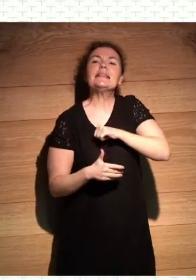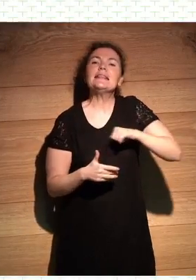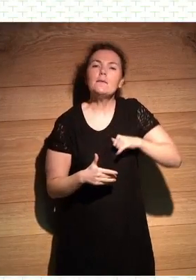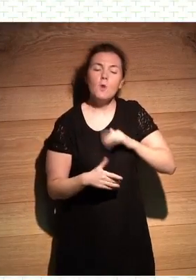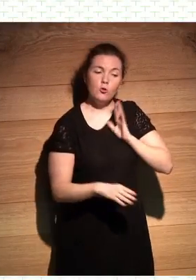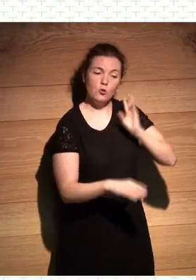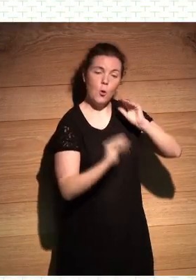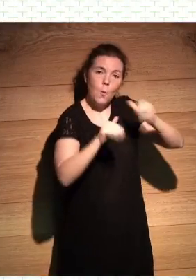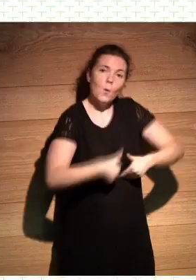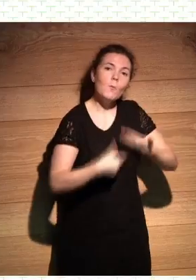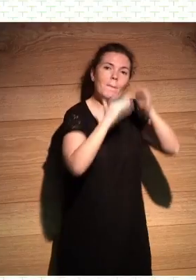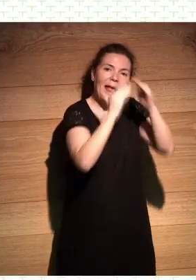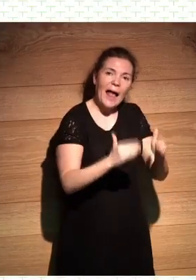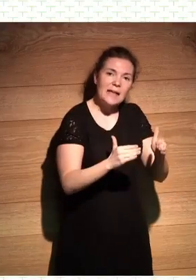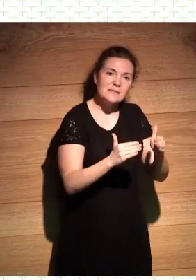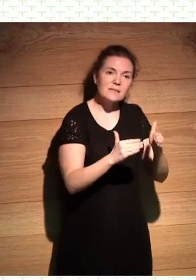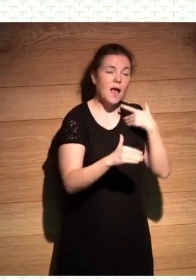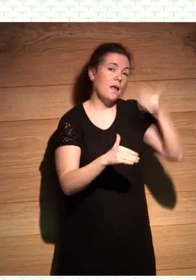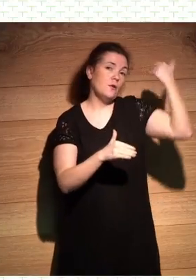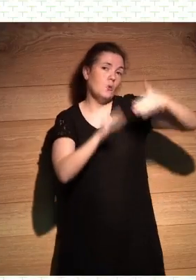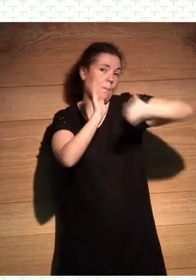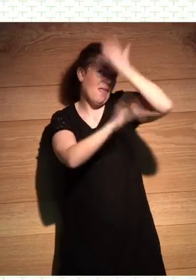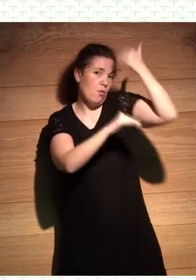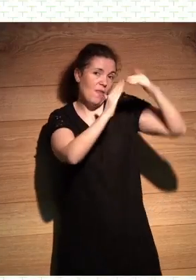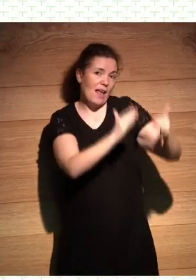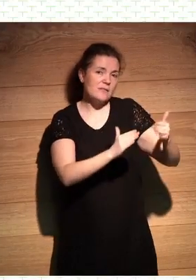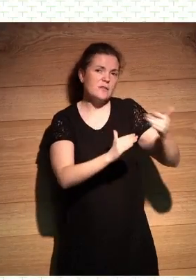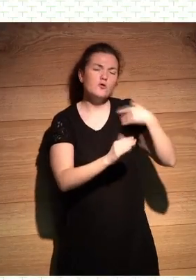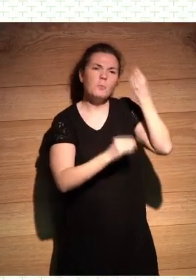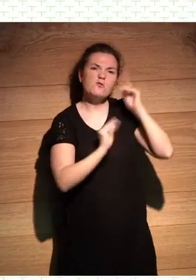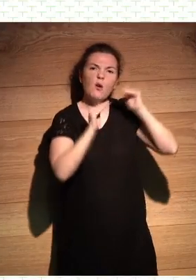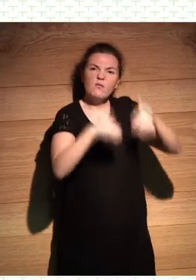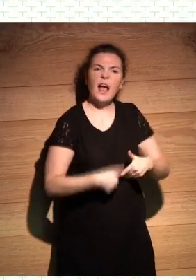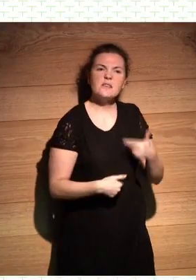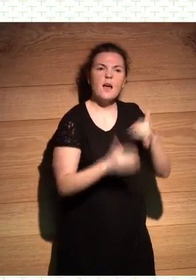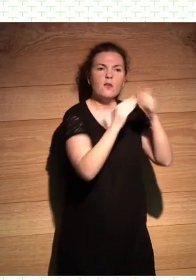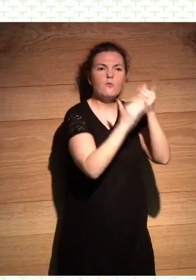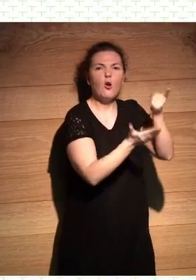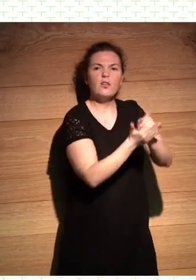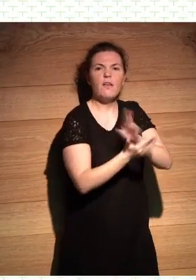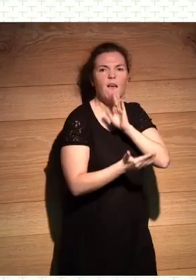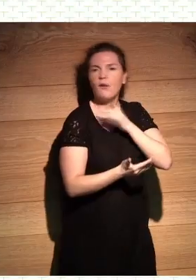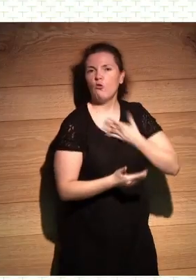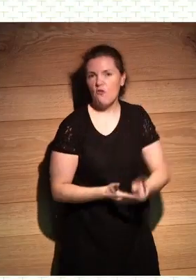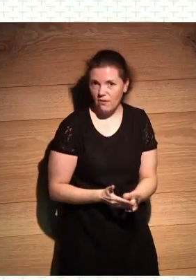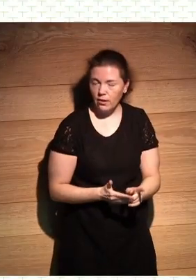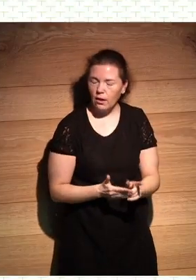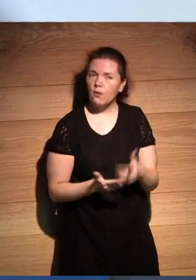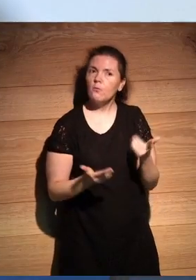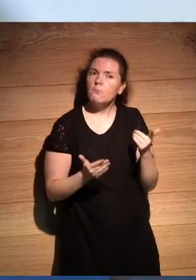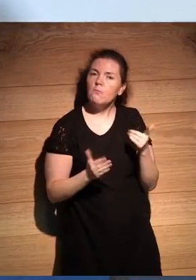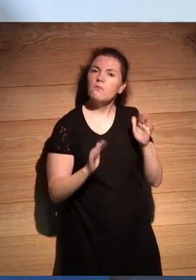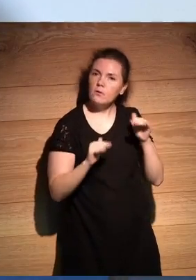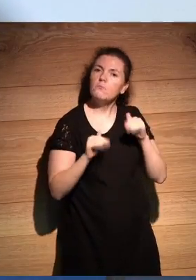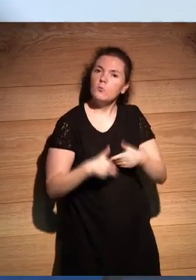a mi casa, al lugar del que yo me había ido, al que no tenía ninguna intención ni voluntad de volver y que es casi